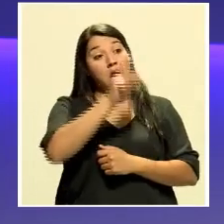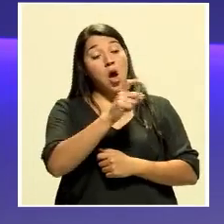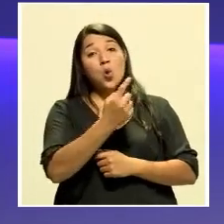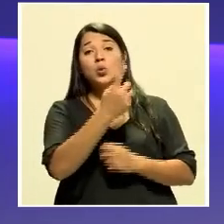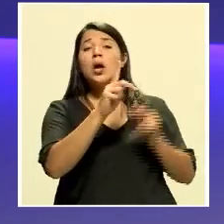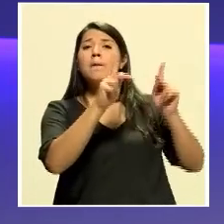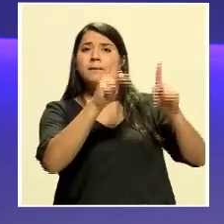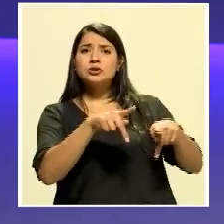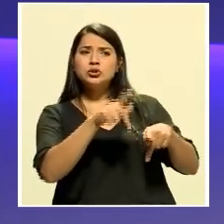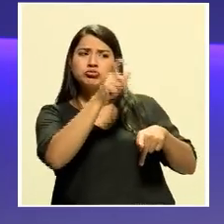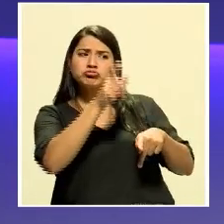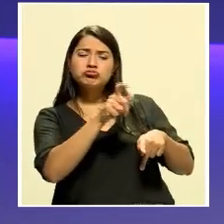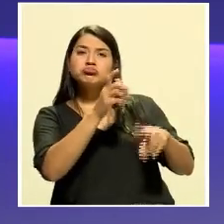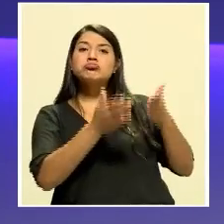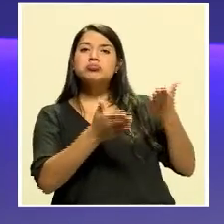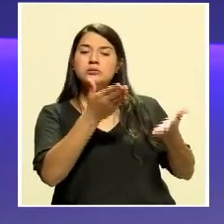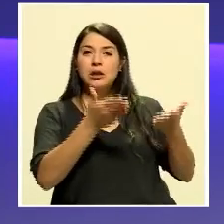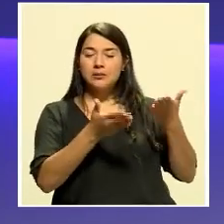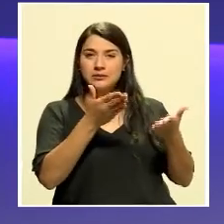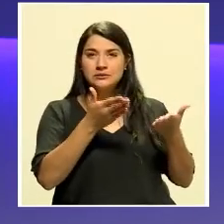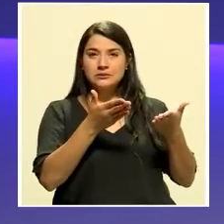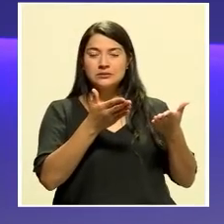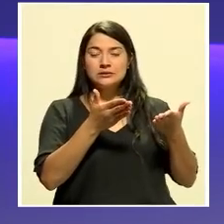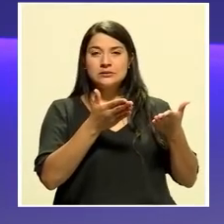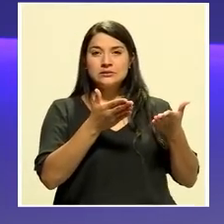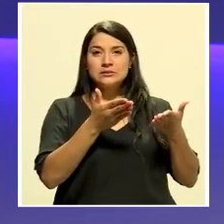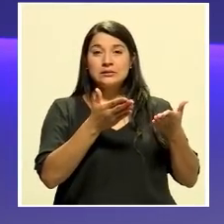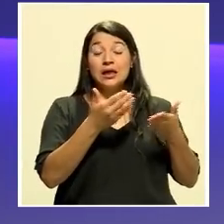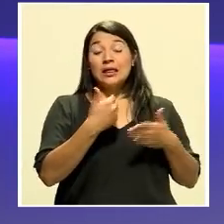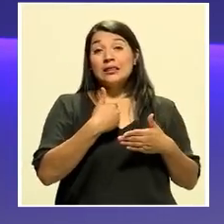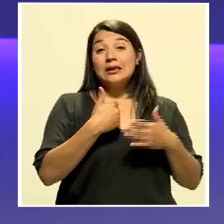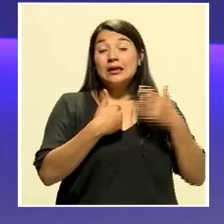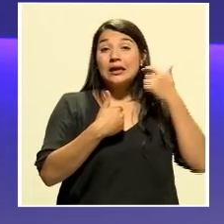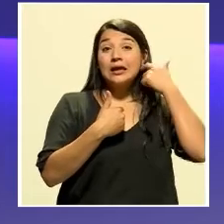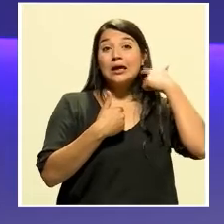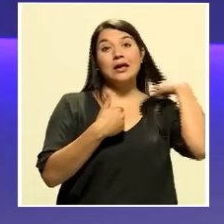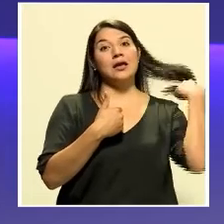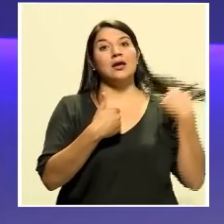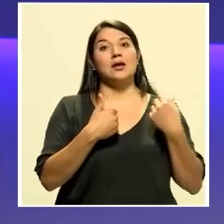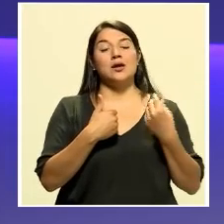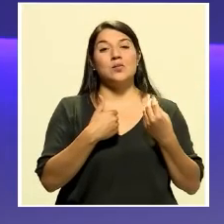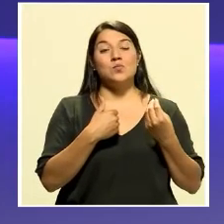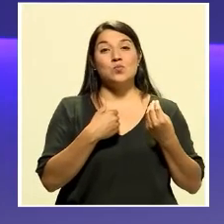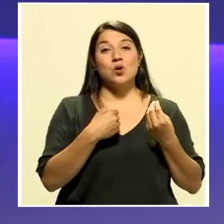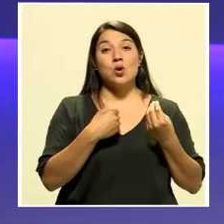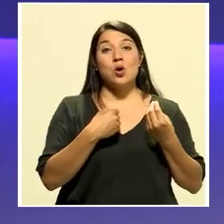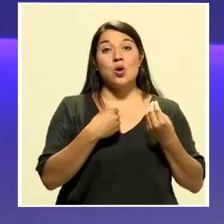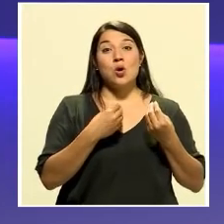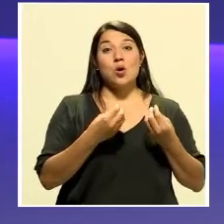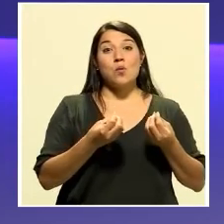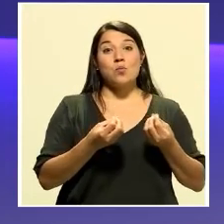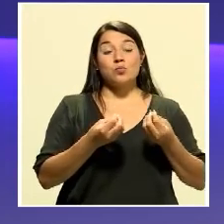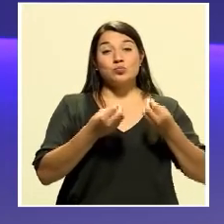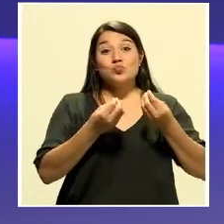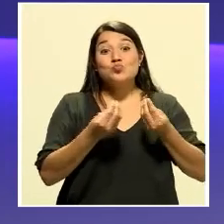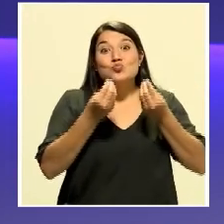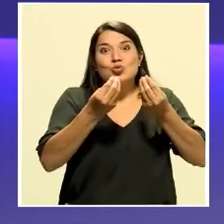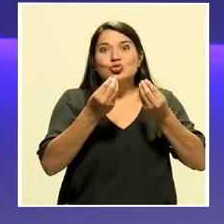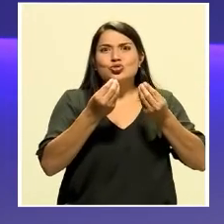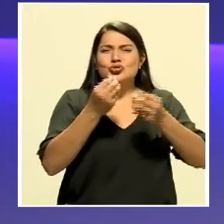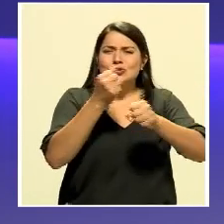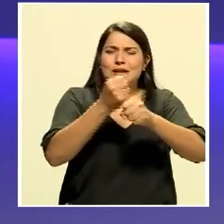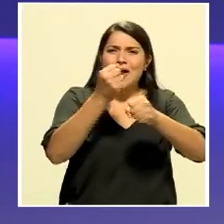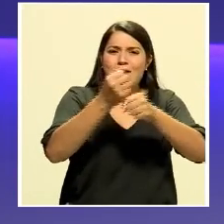que probablemente tendrá enorme trascendencia en los meses que